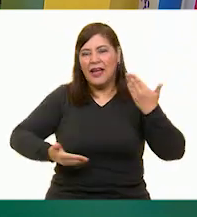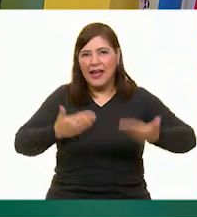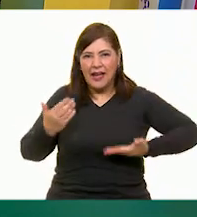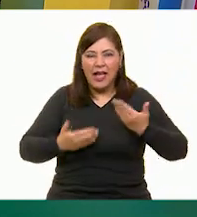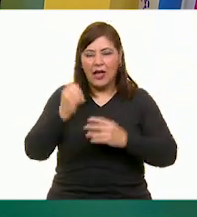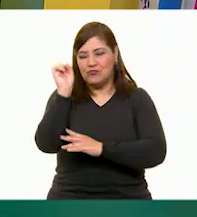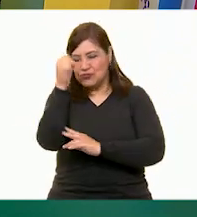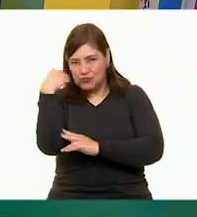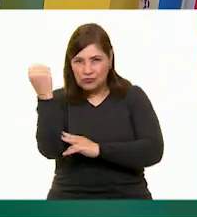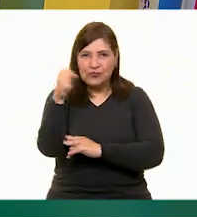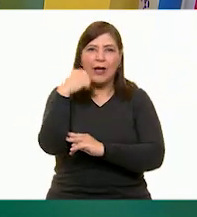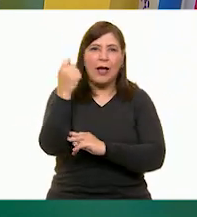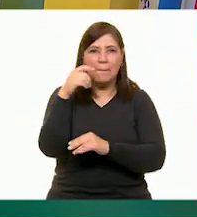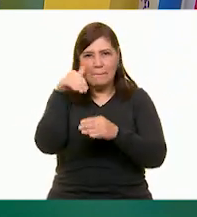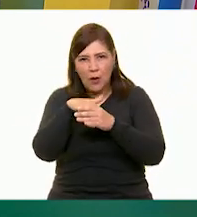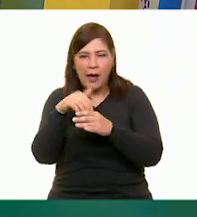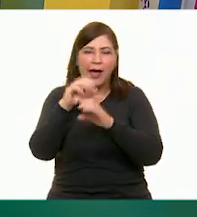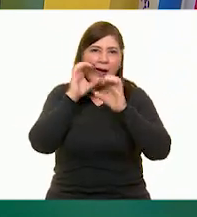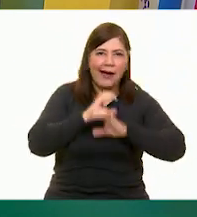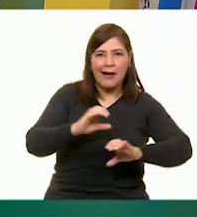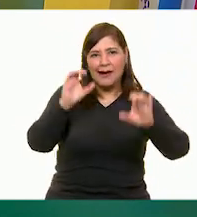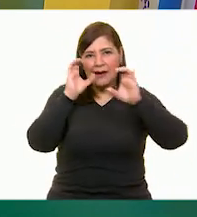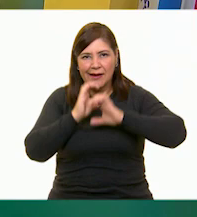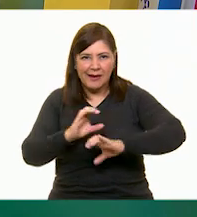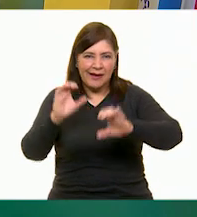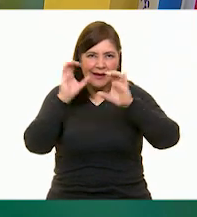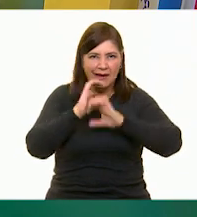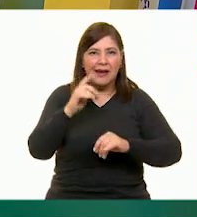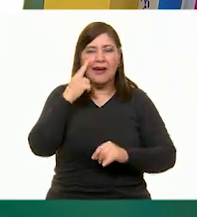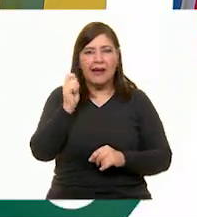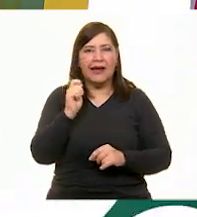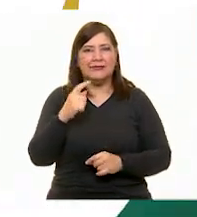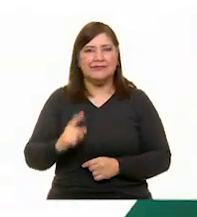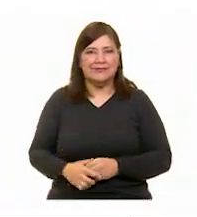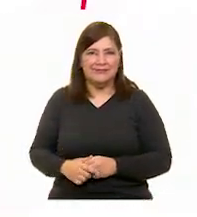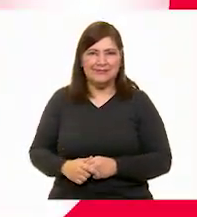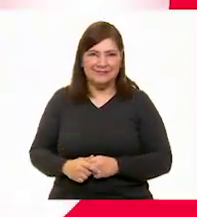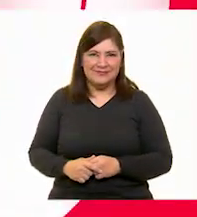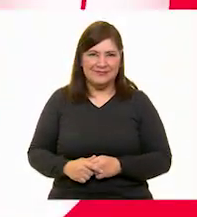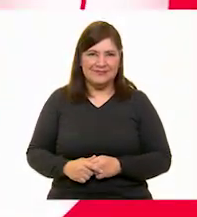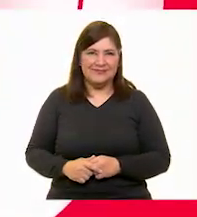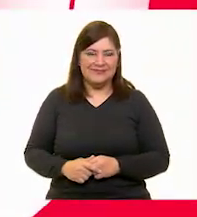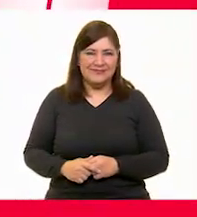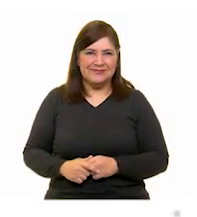en círculo bolsitas y ahora para el otro lado de regreso